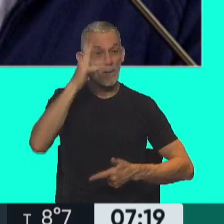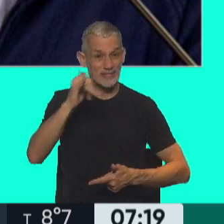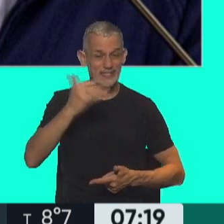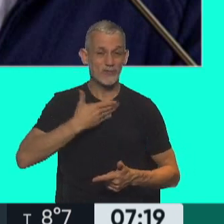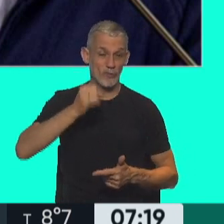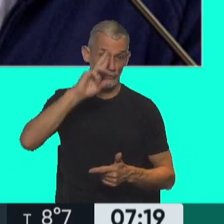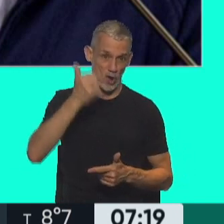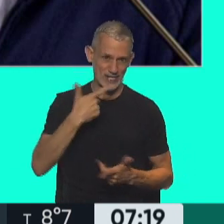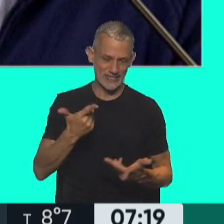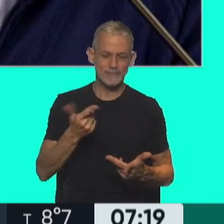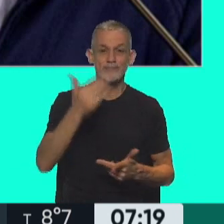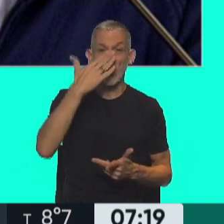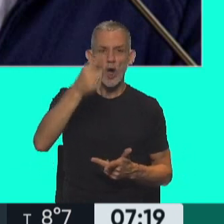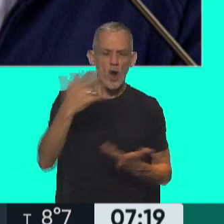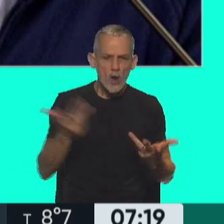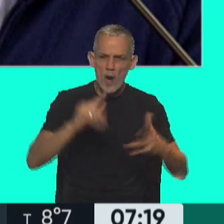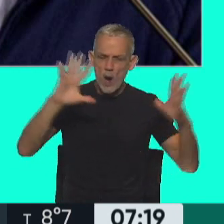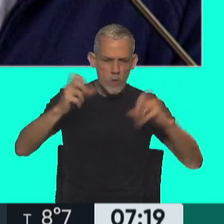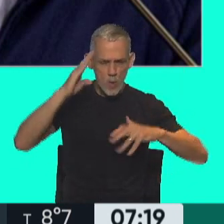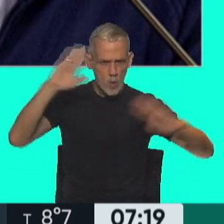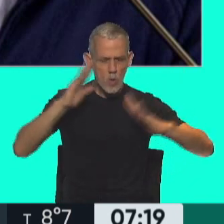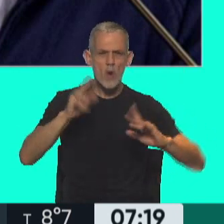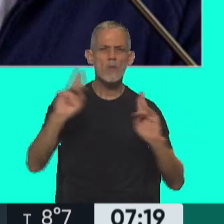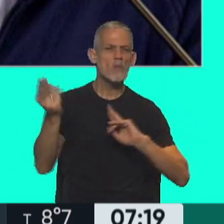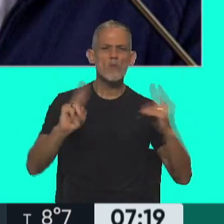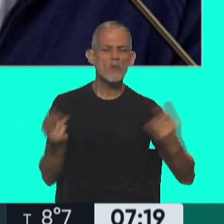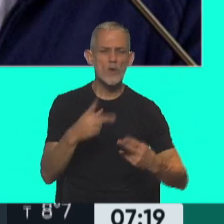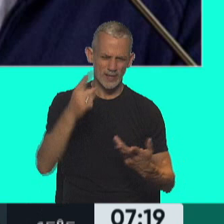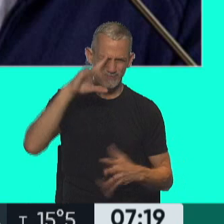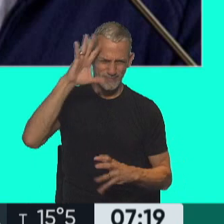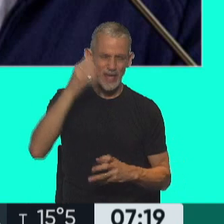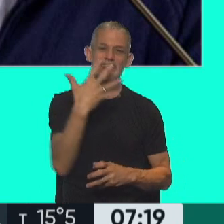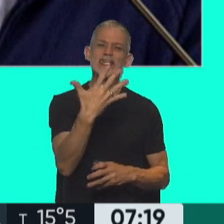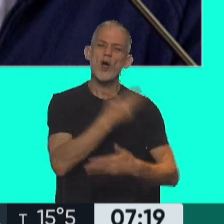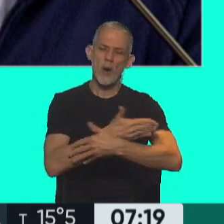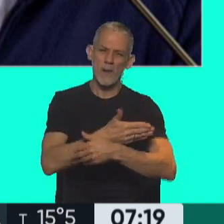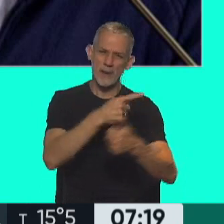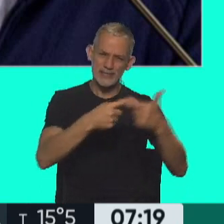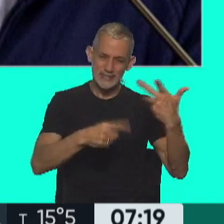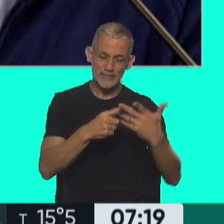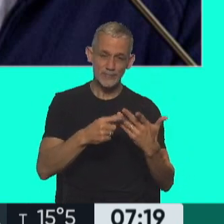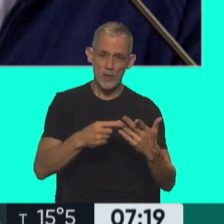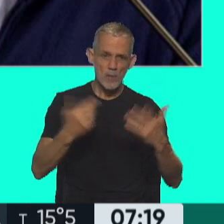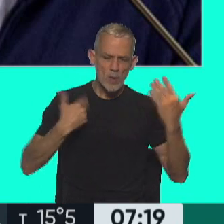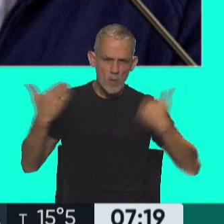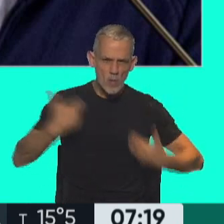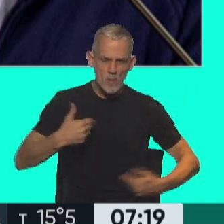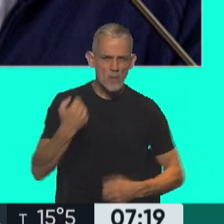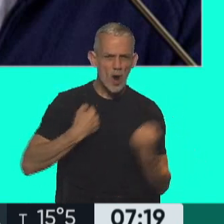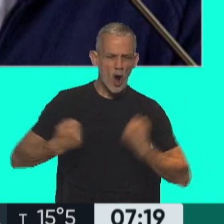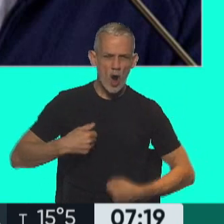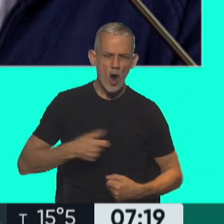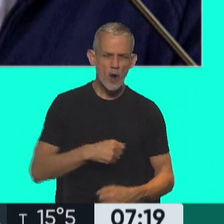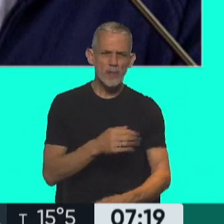sacudió a la provincia y todo el país murieron, lo recordamos, cinco bebés quienes sufrieron hematomas en todo el cuerpo y heridas por